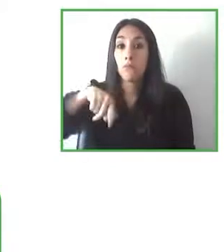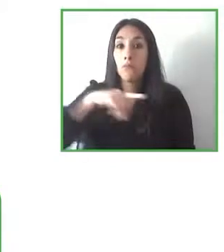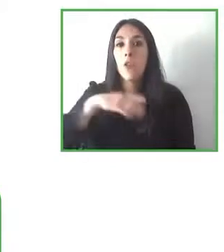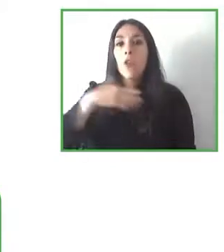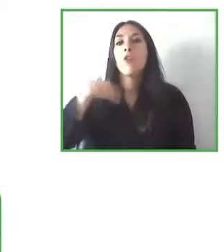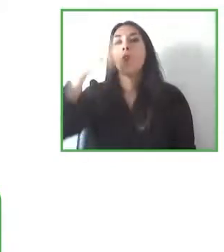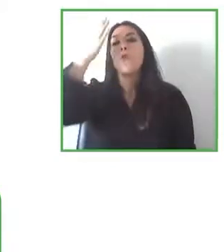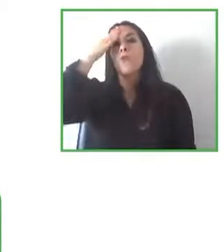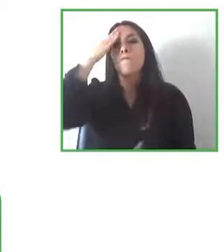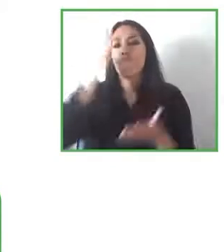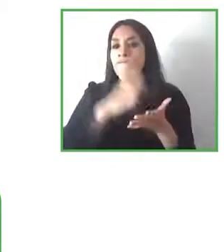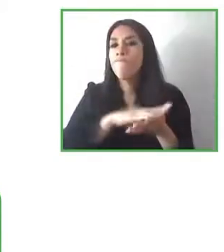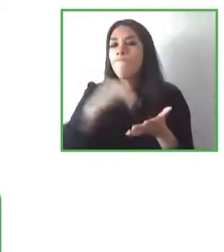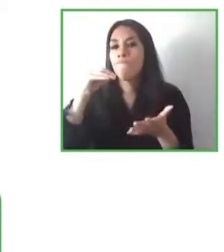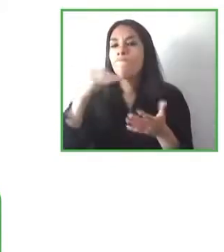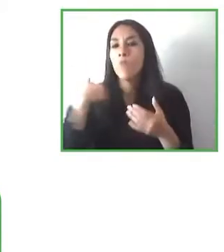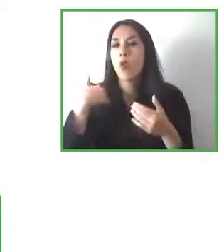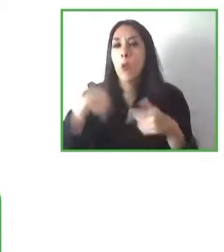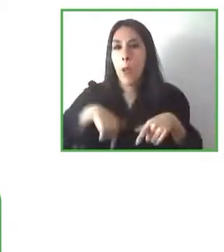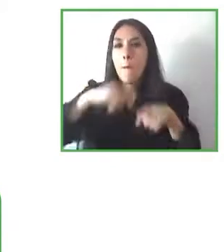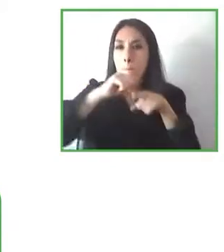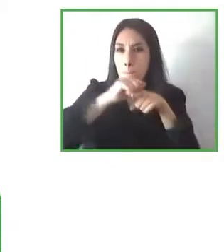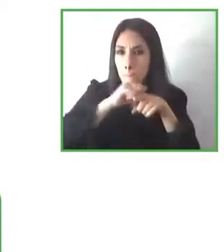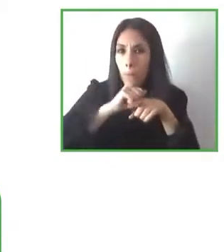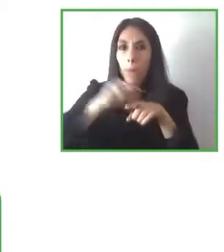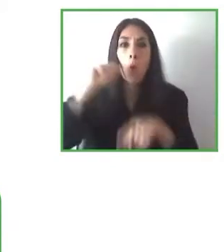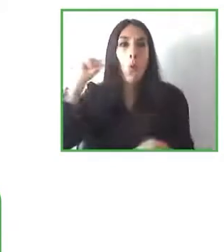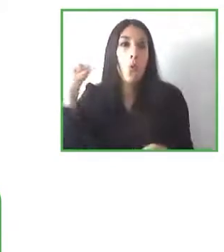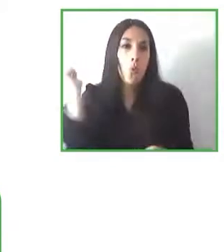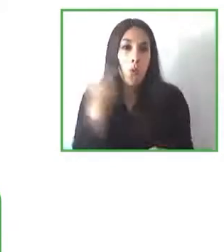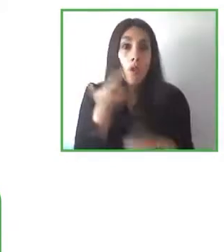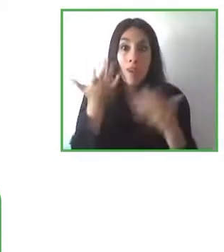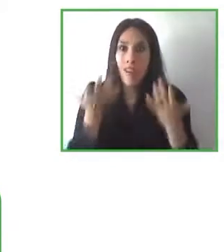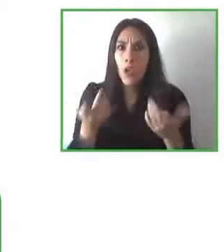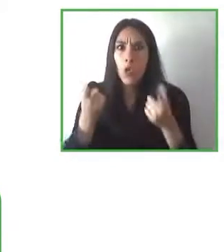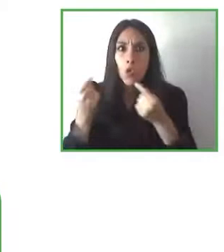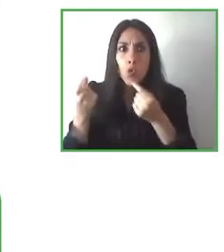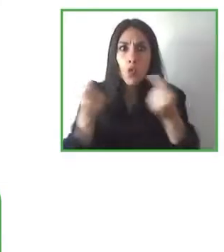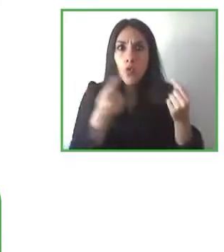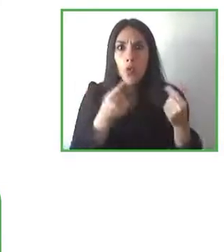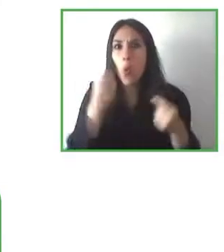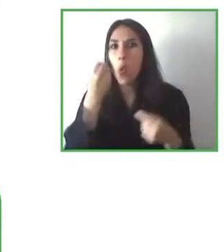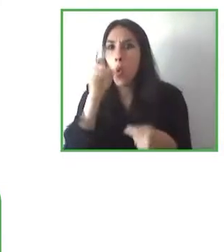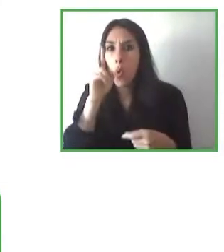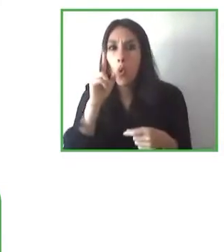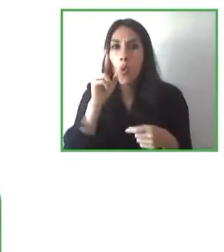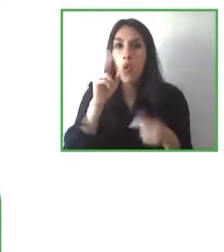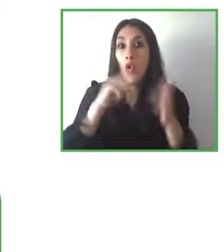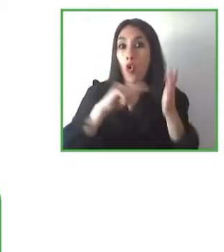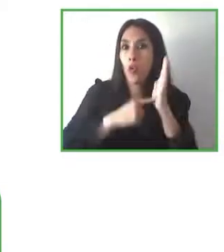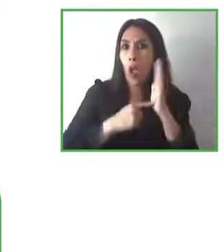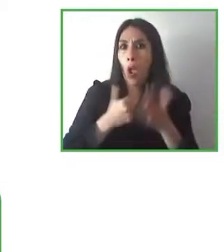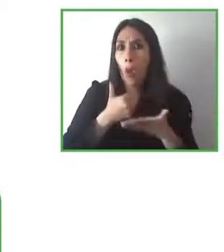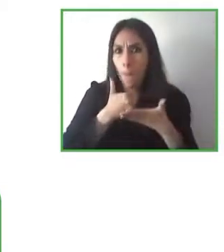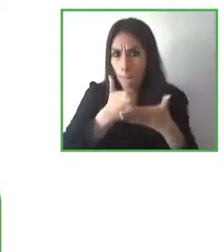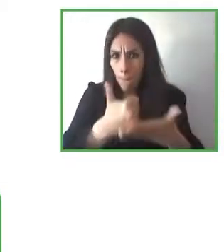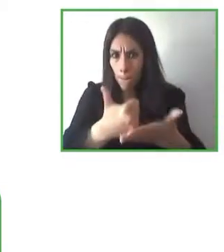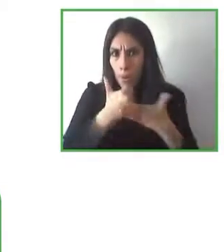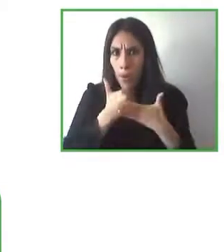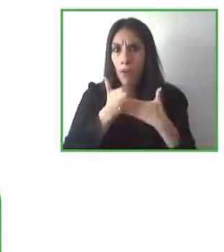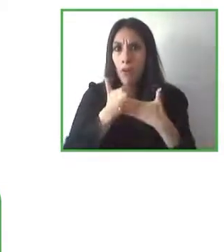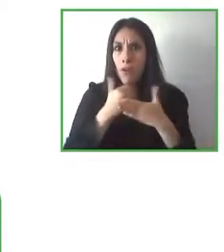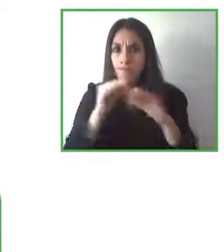de todas estas soluciones de todas estas tecnologías para resolver problemas de la vida diaria y nos queda por ver como hemos estado